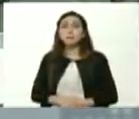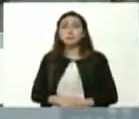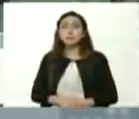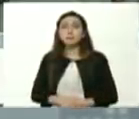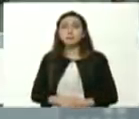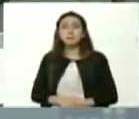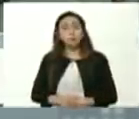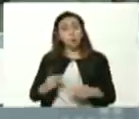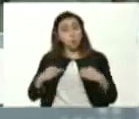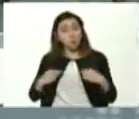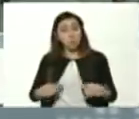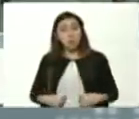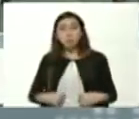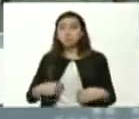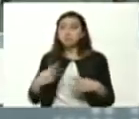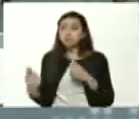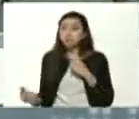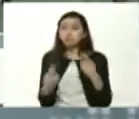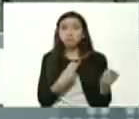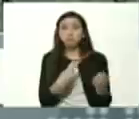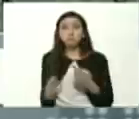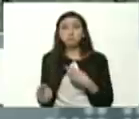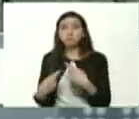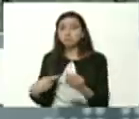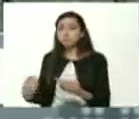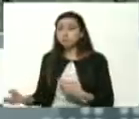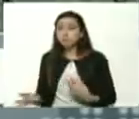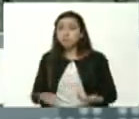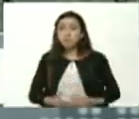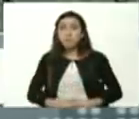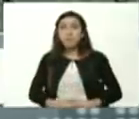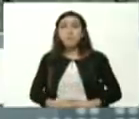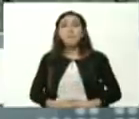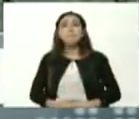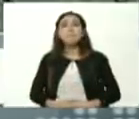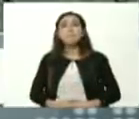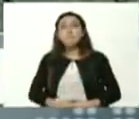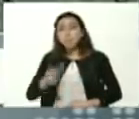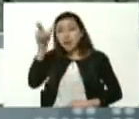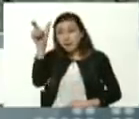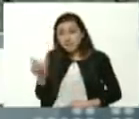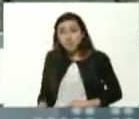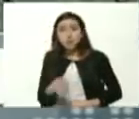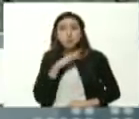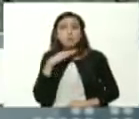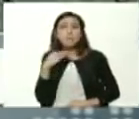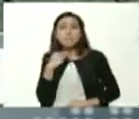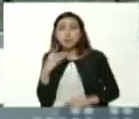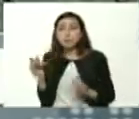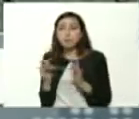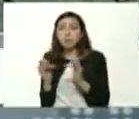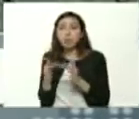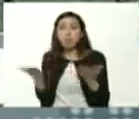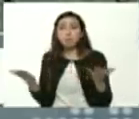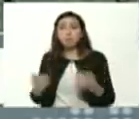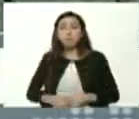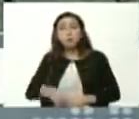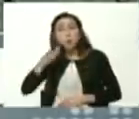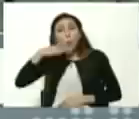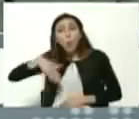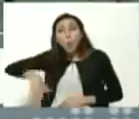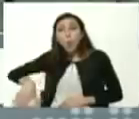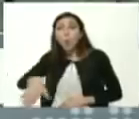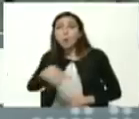humana con el paciente con el pueblo